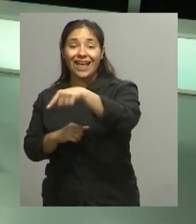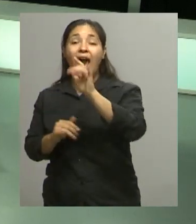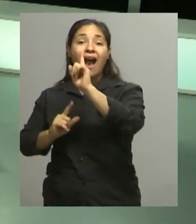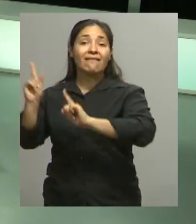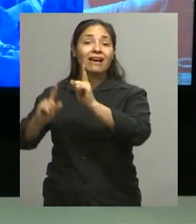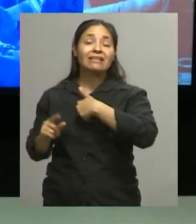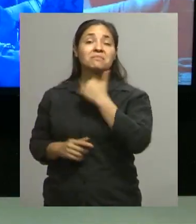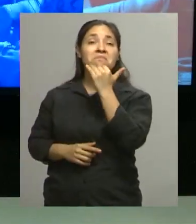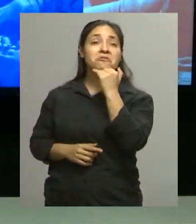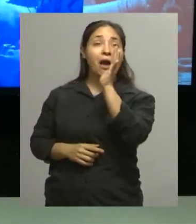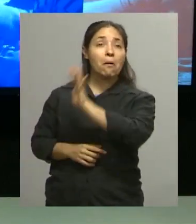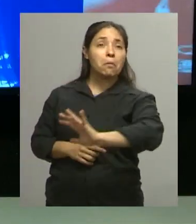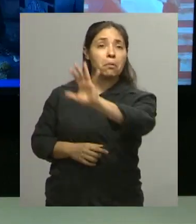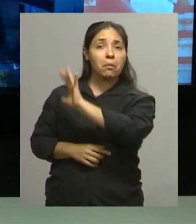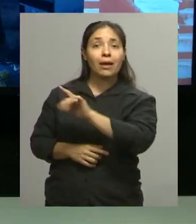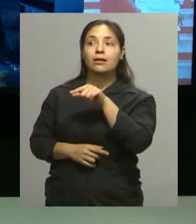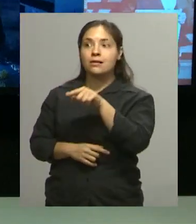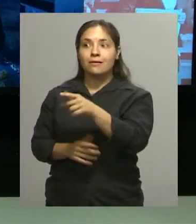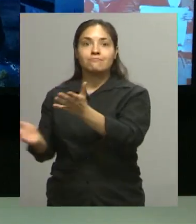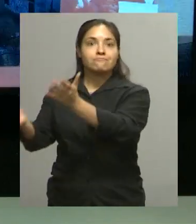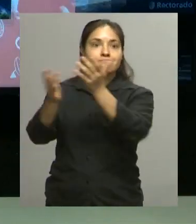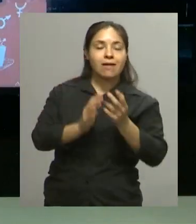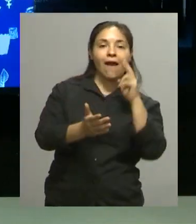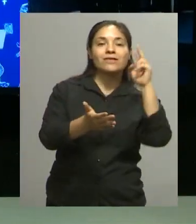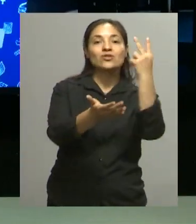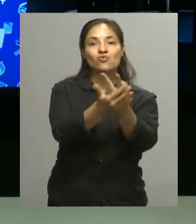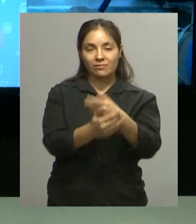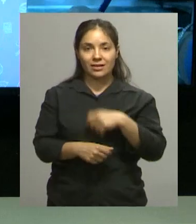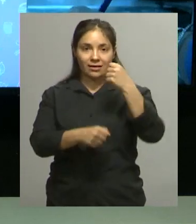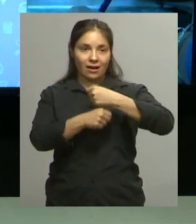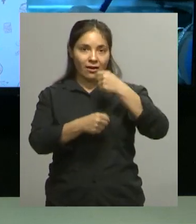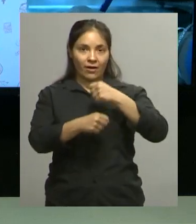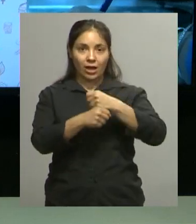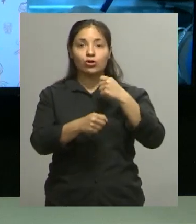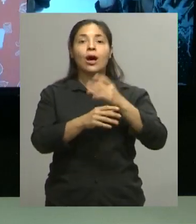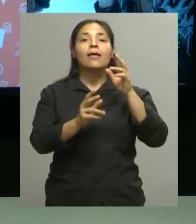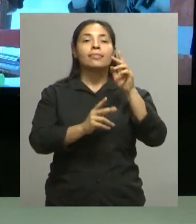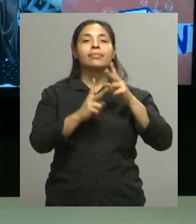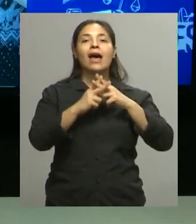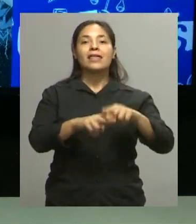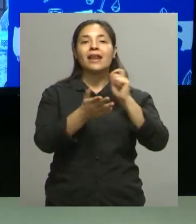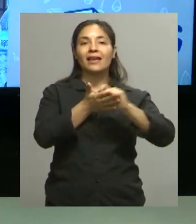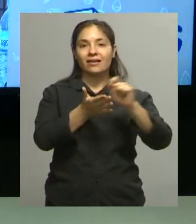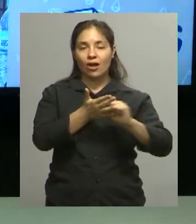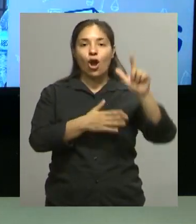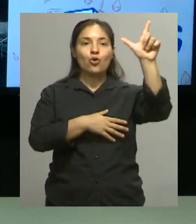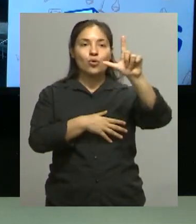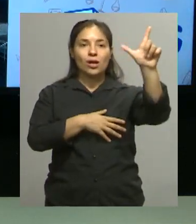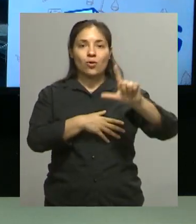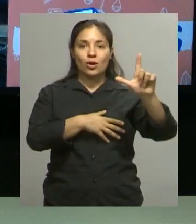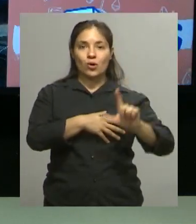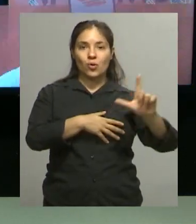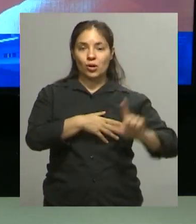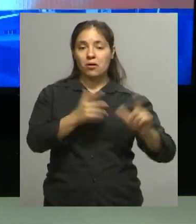Entonces, comenzamos a trabajar con un taller de escritura con el club Comenzamos en agosto, nos reuníamos todos los lunes en la casa de un